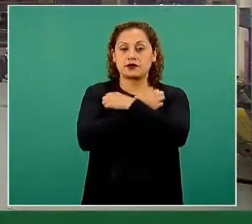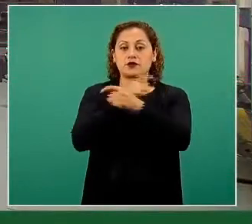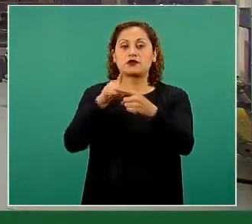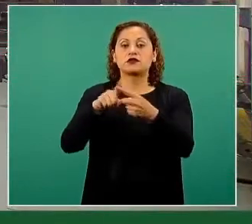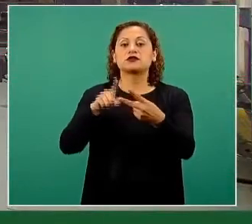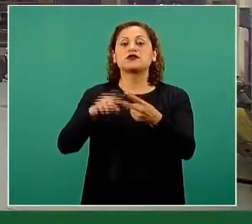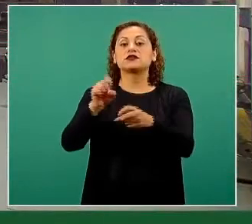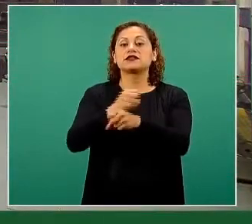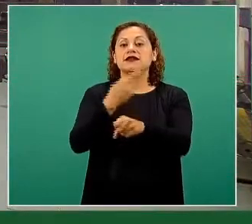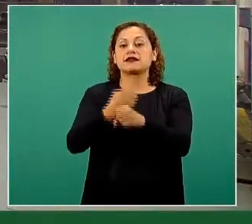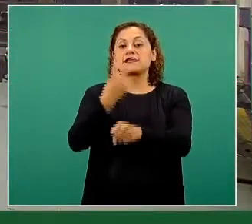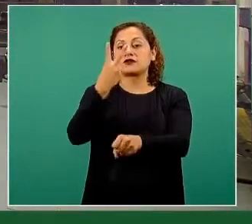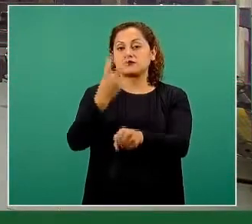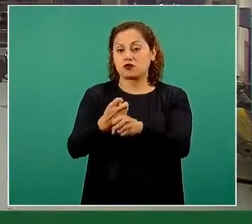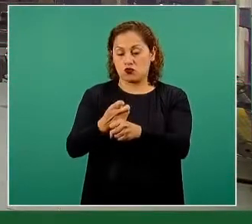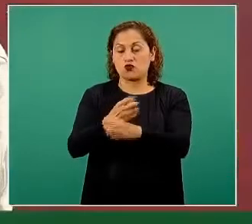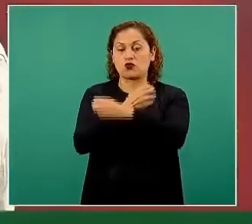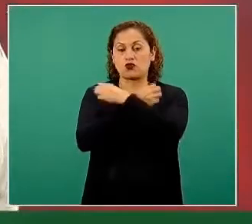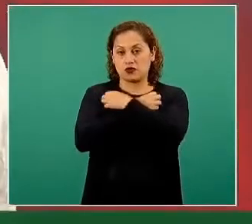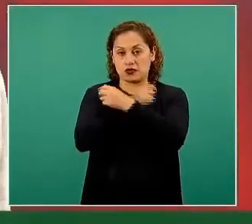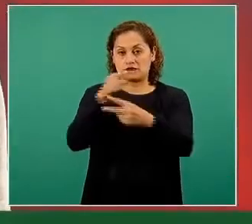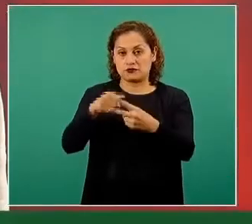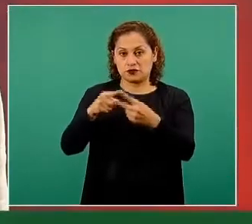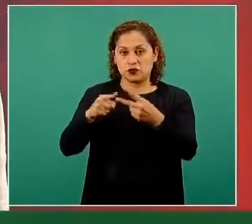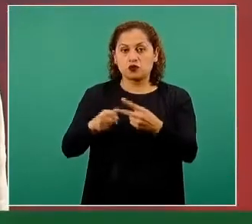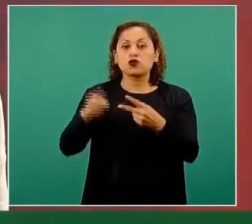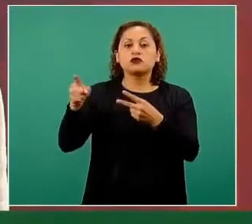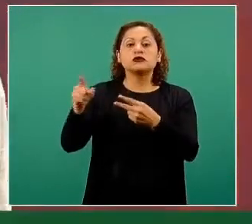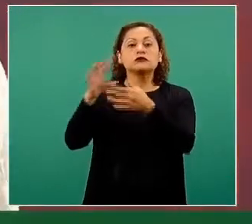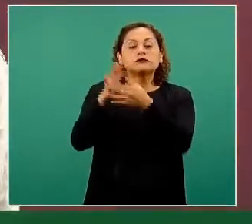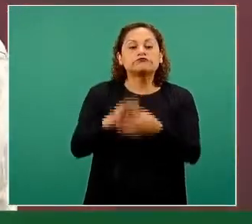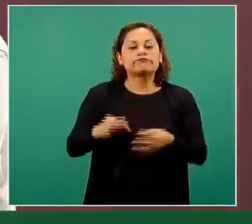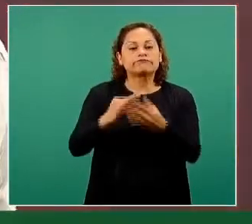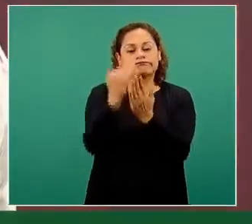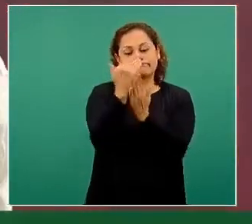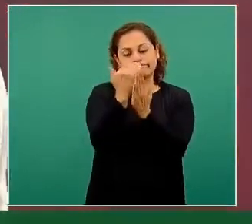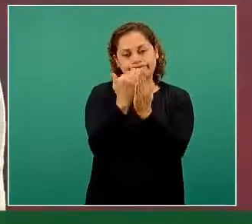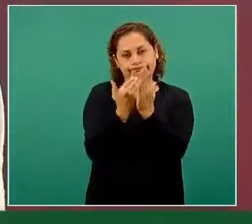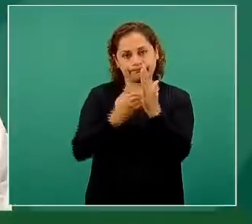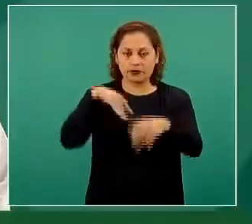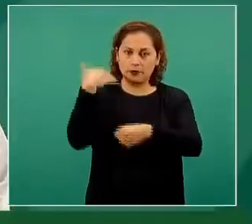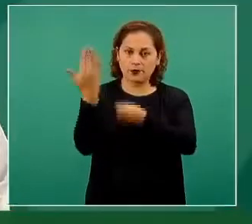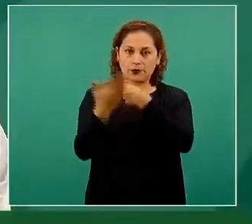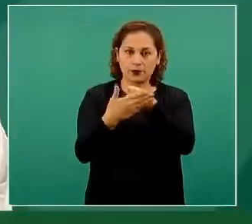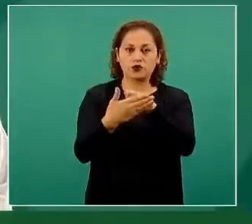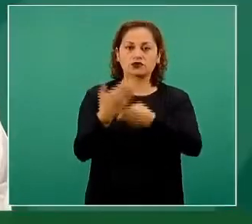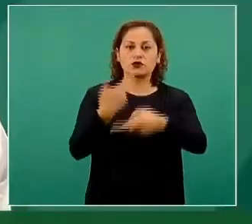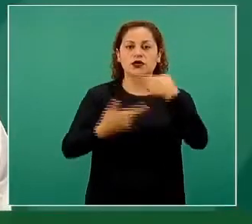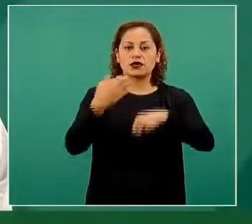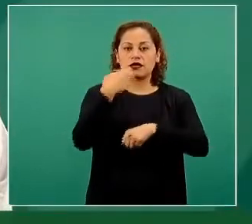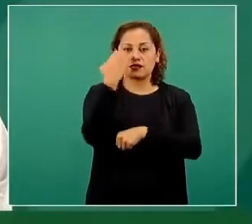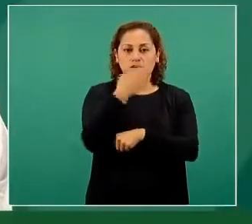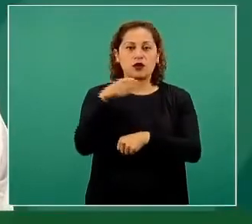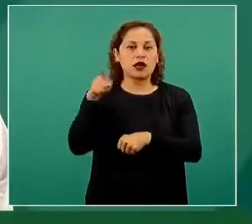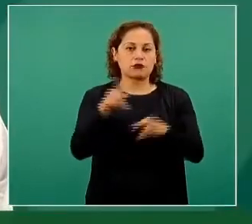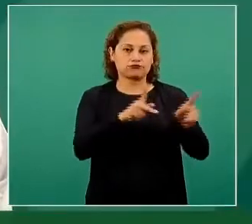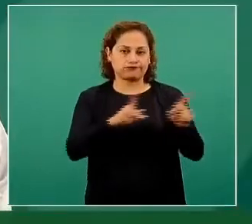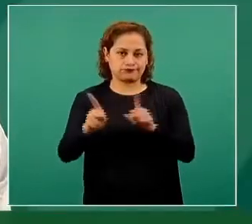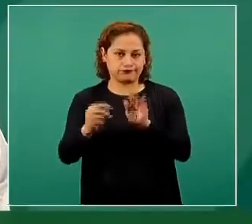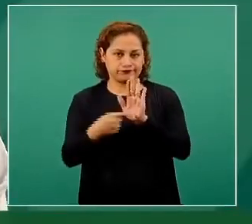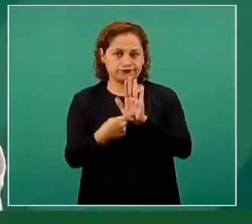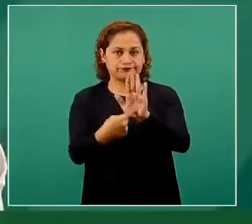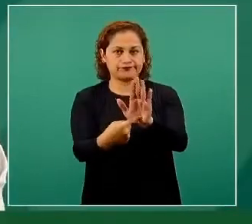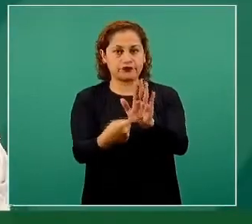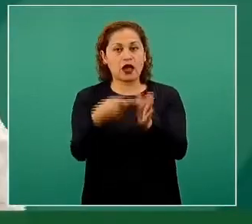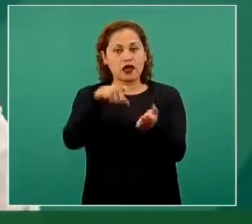Concheiro, y detallaron el plan de la educación pública para la apertura de las escuelas. Este plan incluye